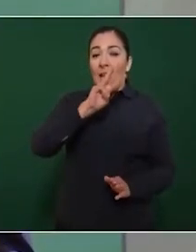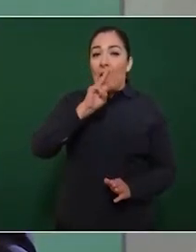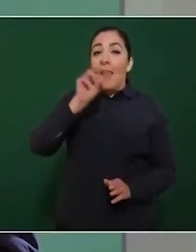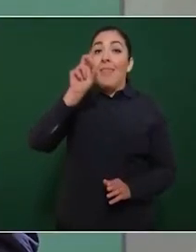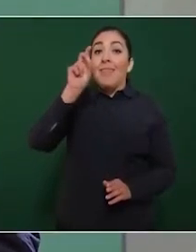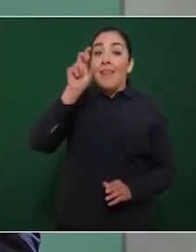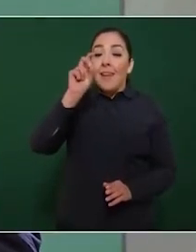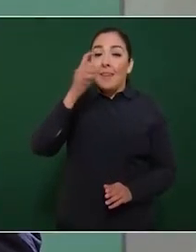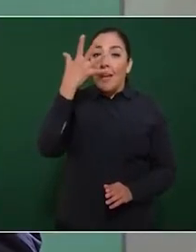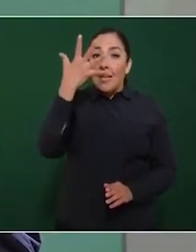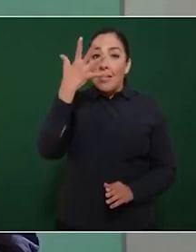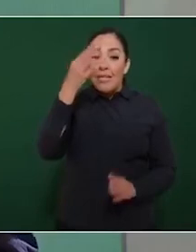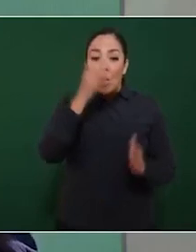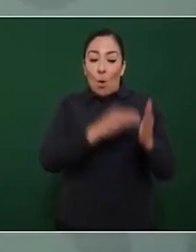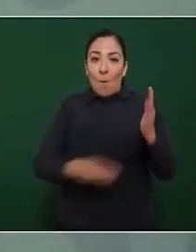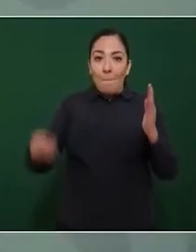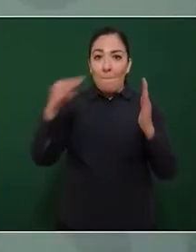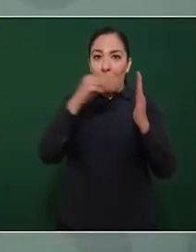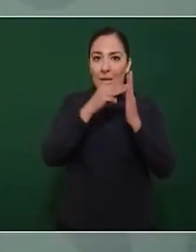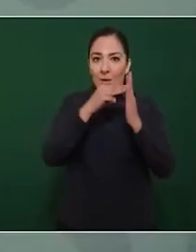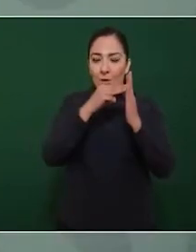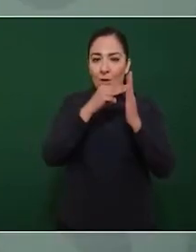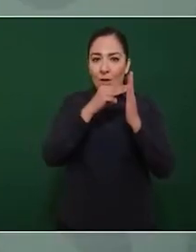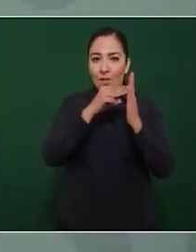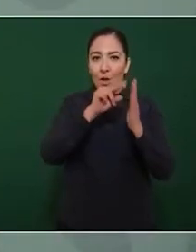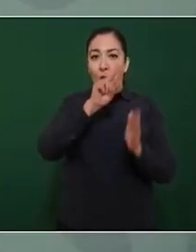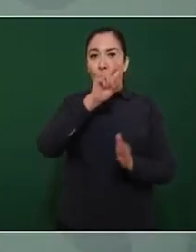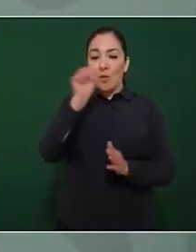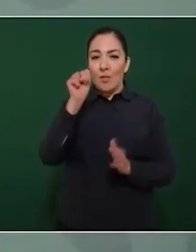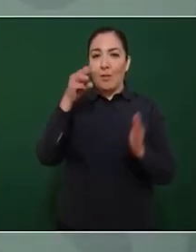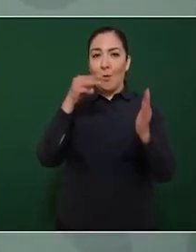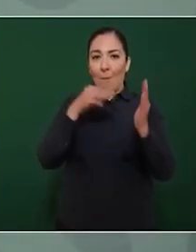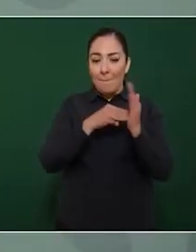200 mil pesos al año